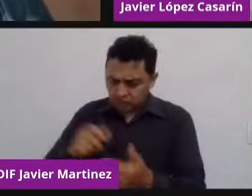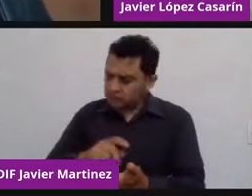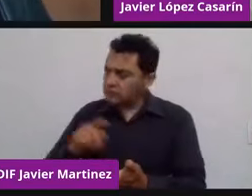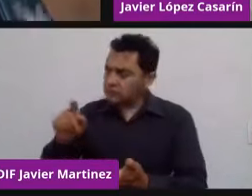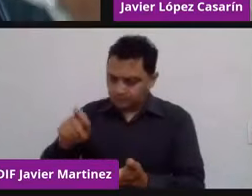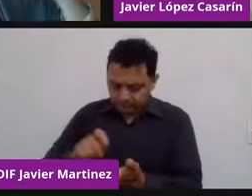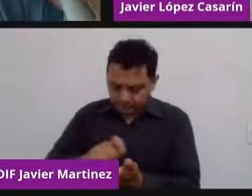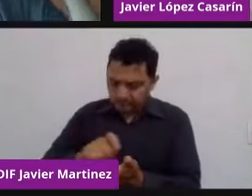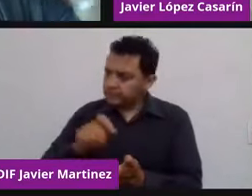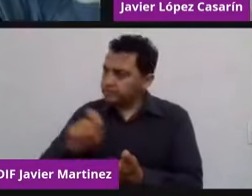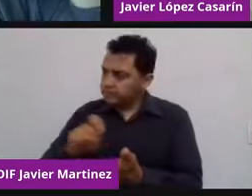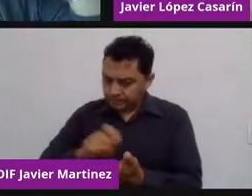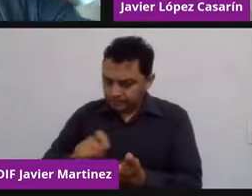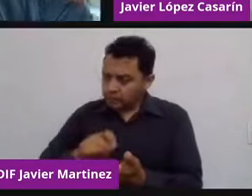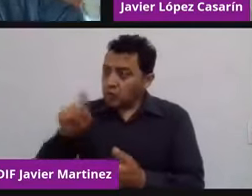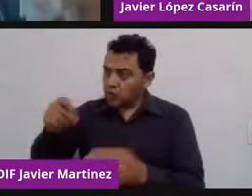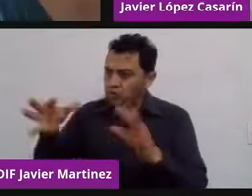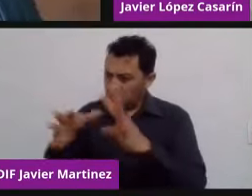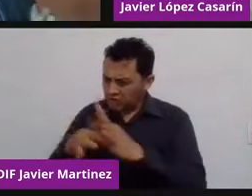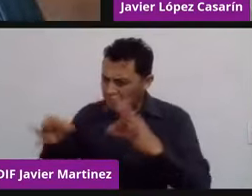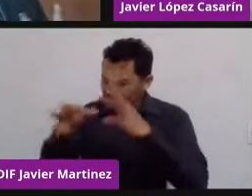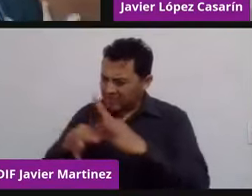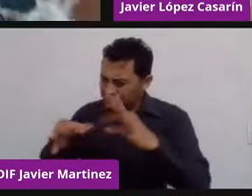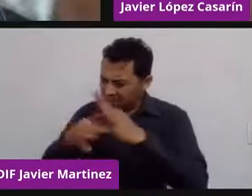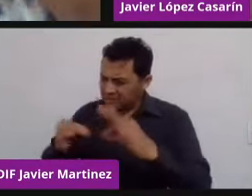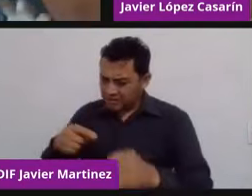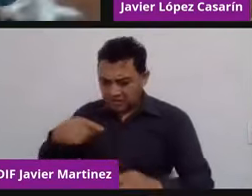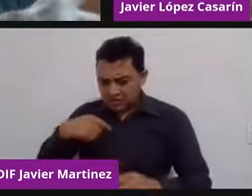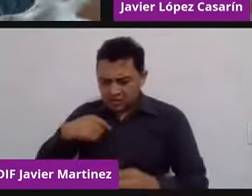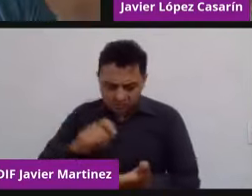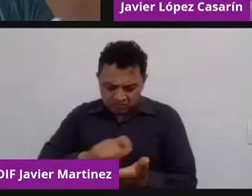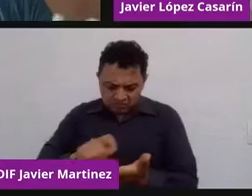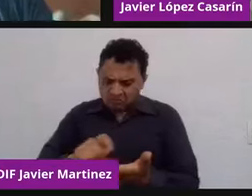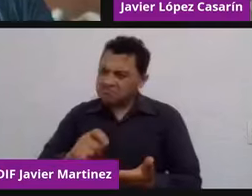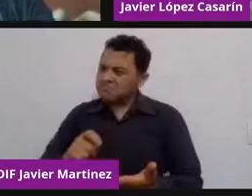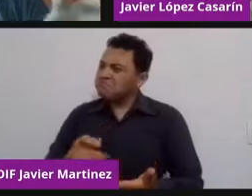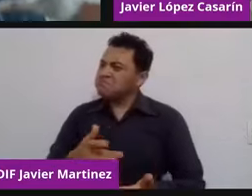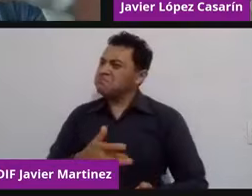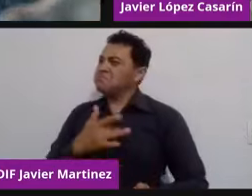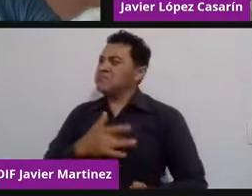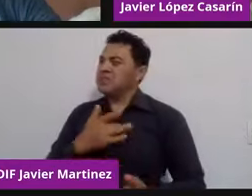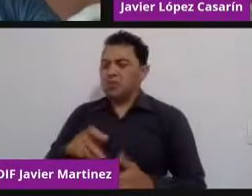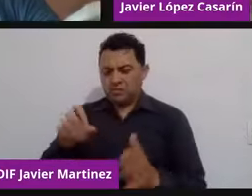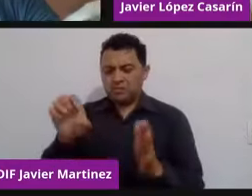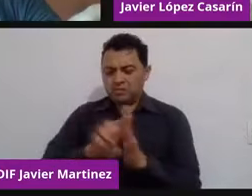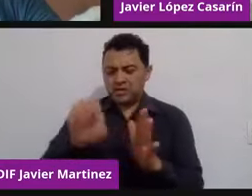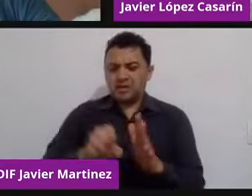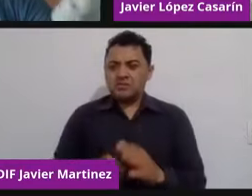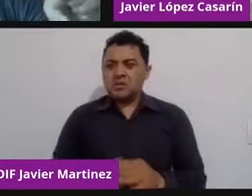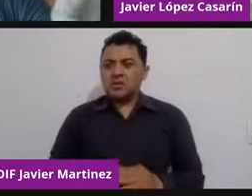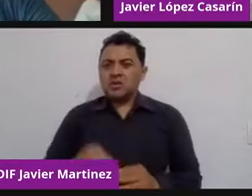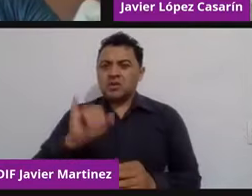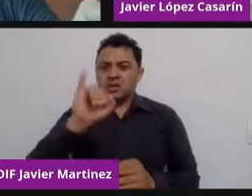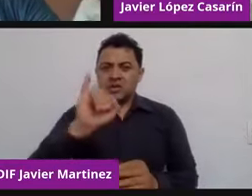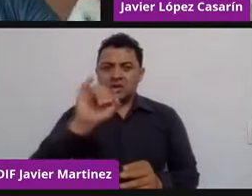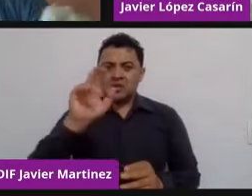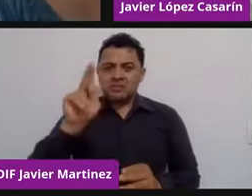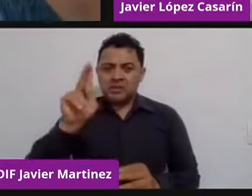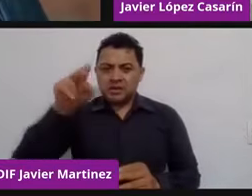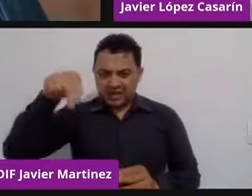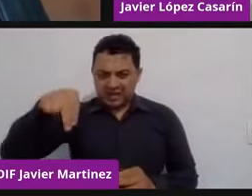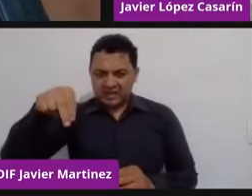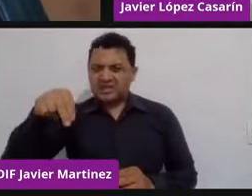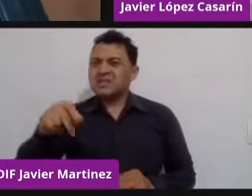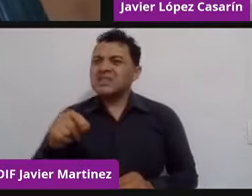has dicho que me hacen mucho sentido. Mira, primero el Politécnico Nacional, ¿no? Yo creo que grandes alianzas allí en el Instituto